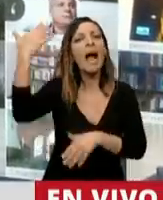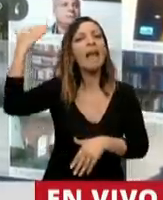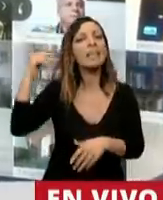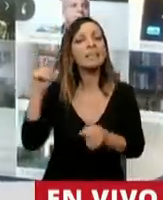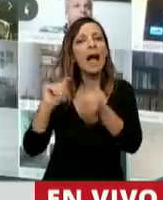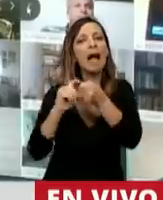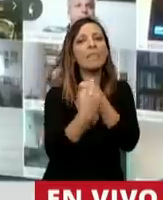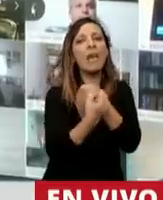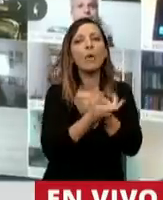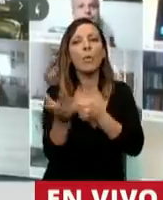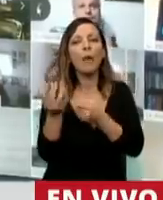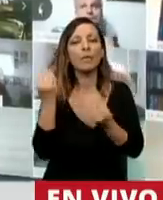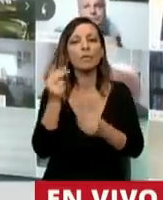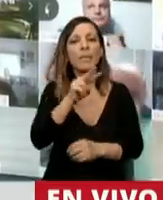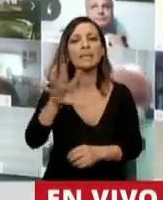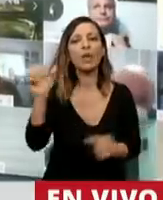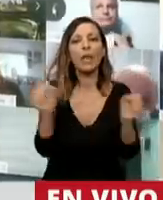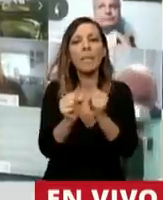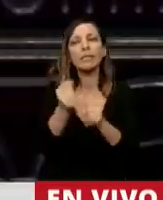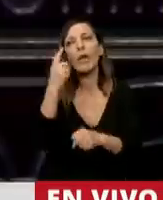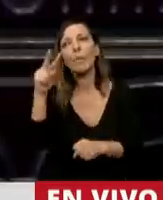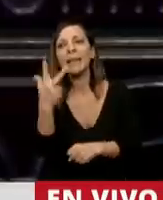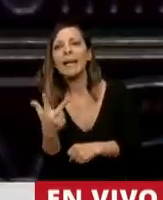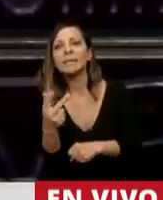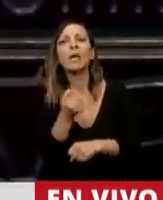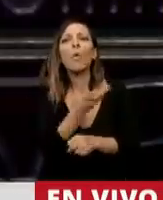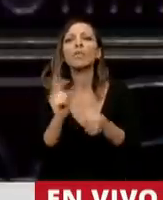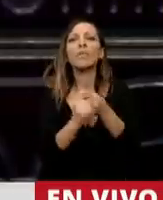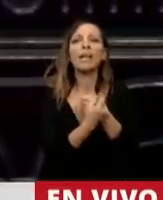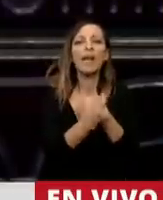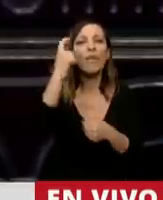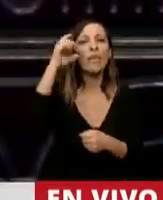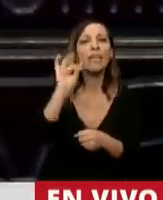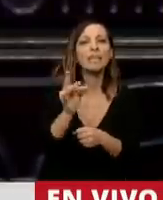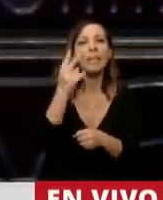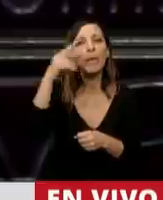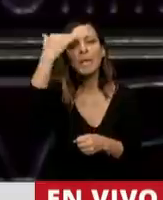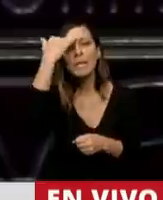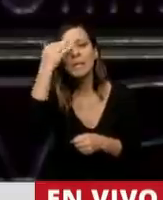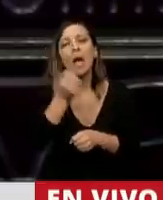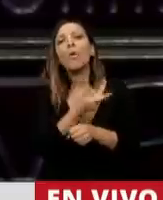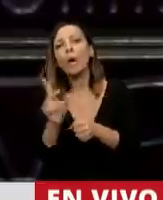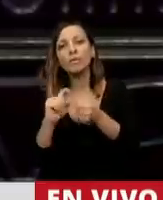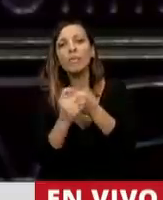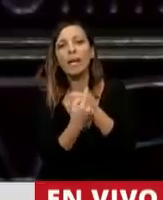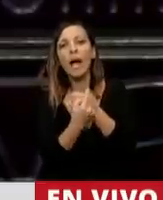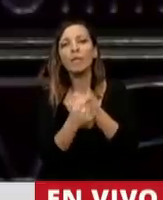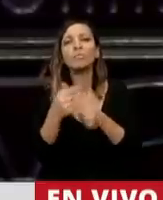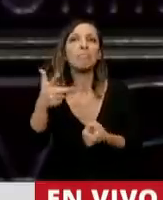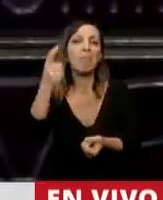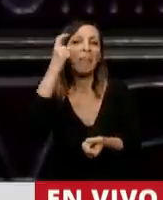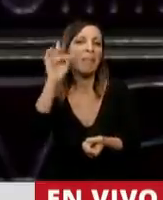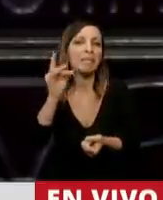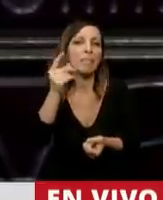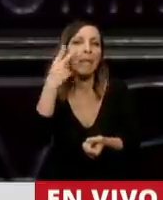el 25 de mayo del 2003, cuántos afiliados tenía el 10 de diciembre de 2015 y cuántos afiliados tenía su gremio el 10 de